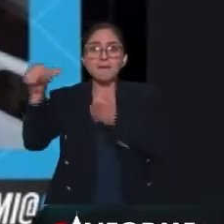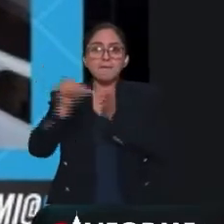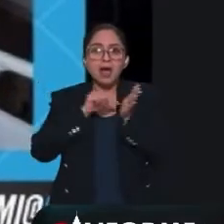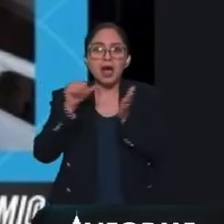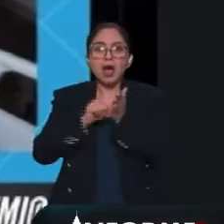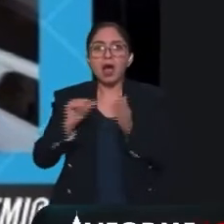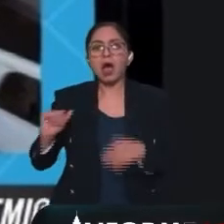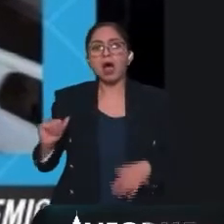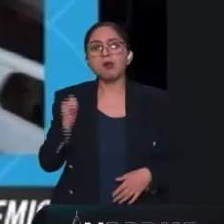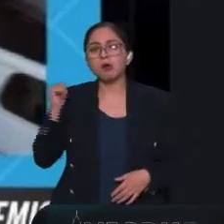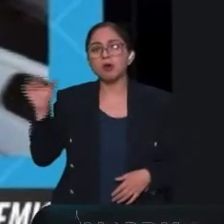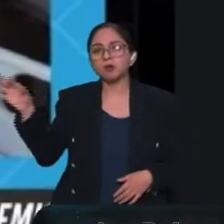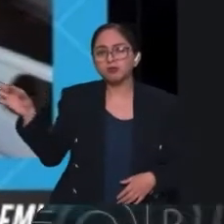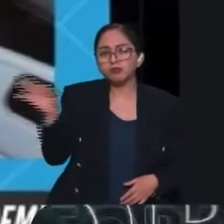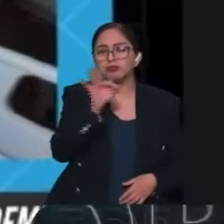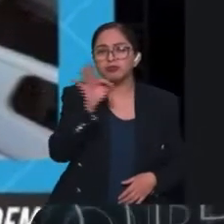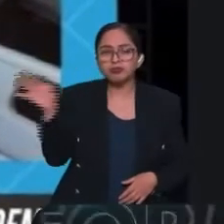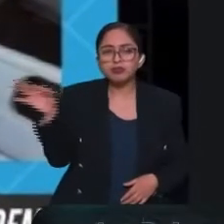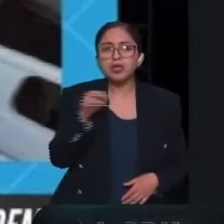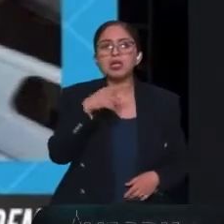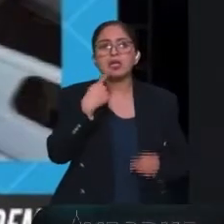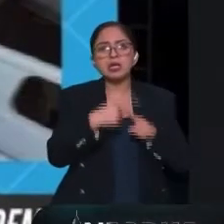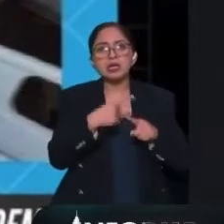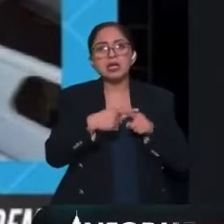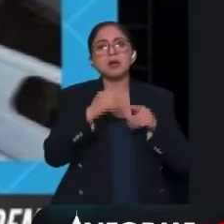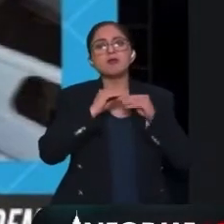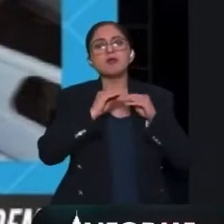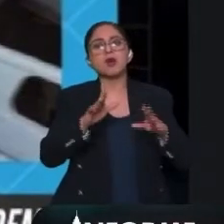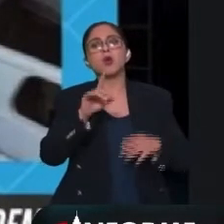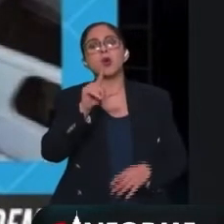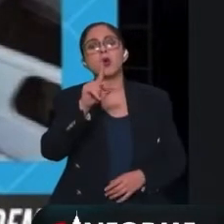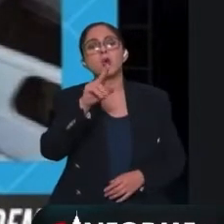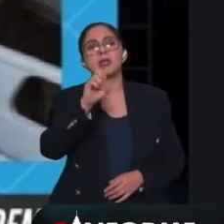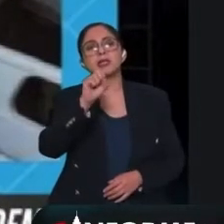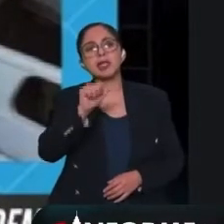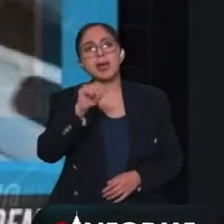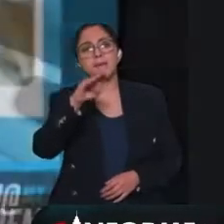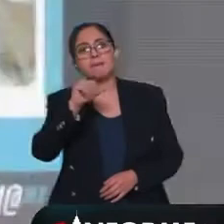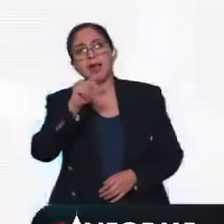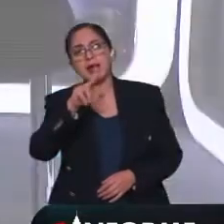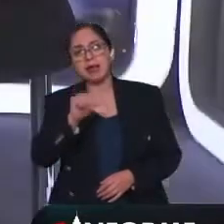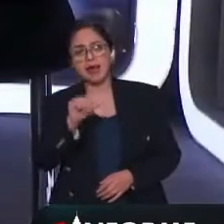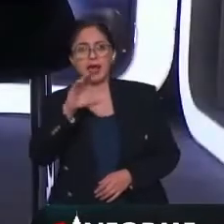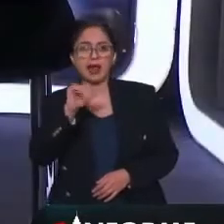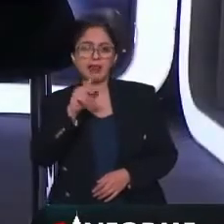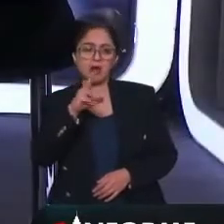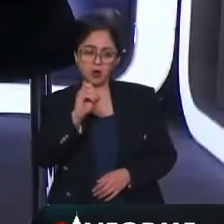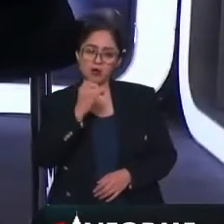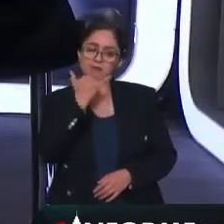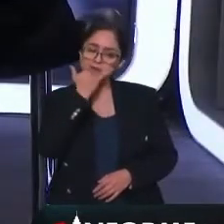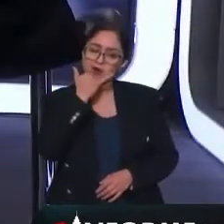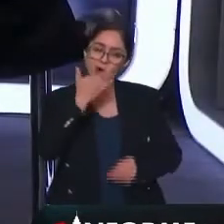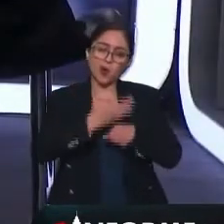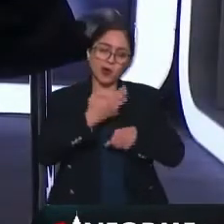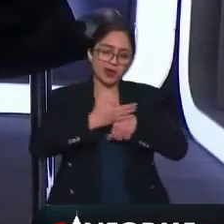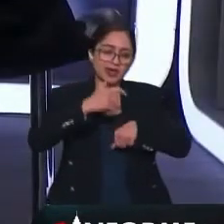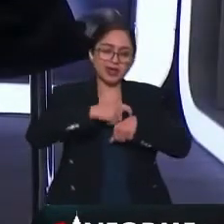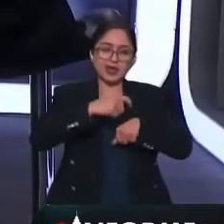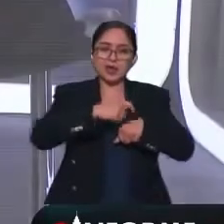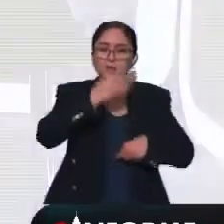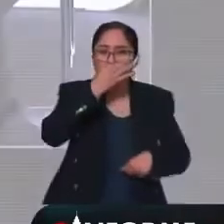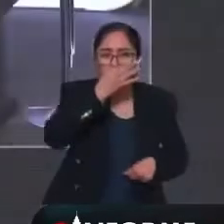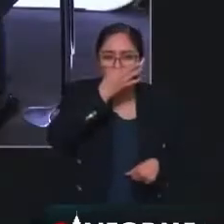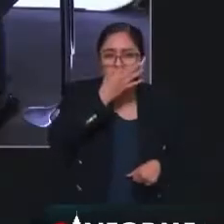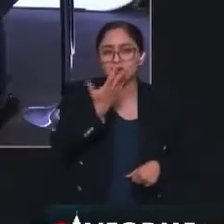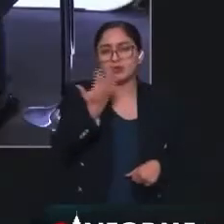comentamos aquí, por Luisa María Calderón. Pero rápidamente, tenemos un poquito de tiempo, pero no solo la narrativa tiene que ver en salud.